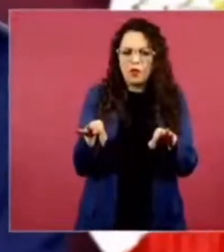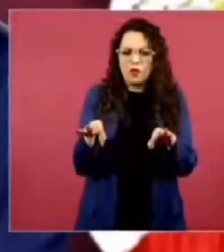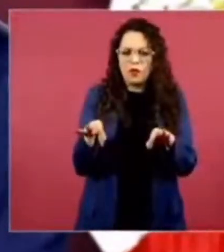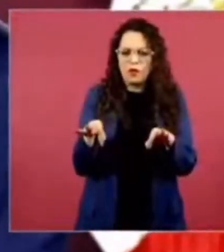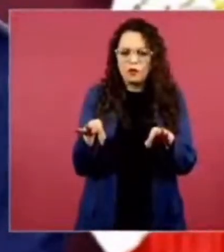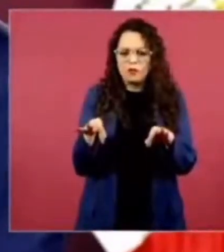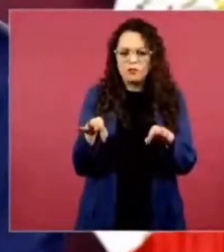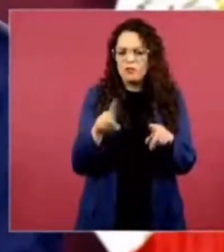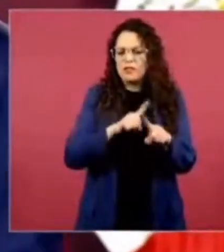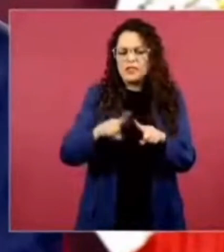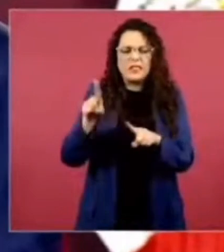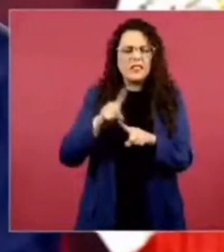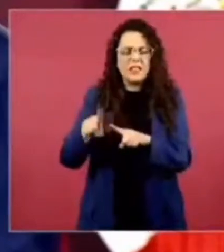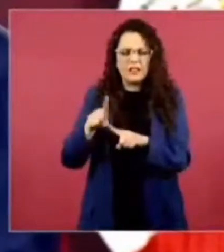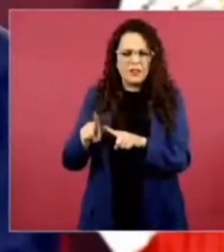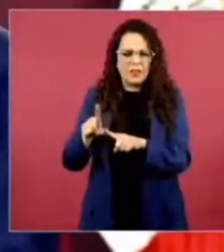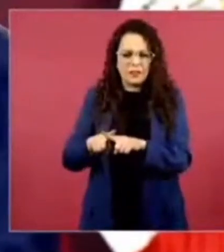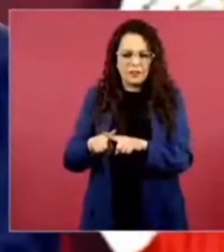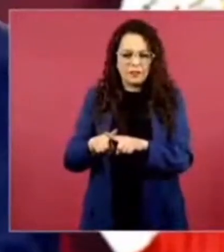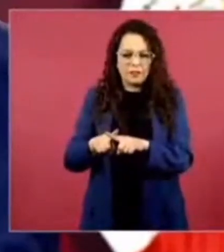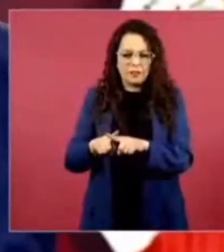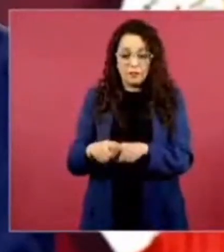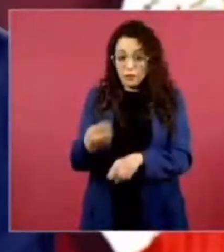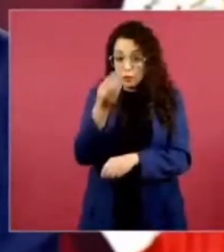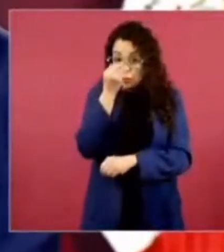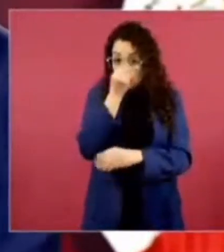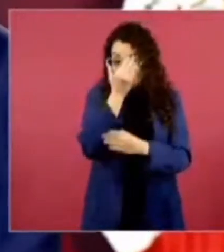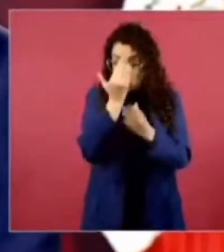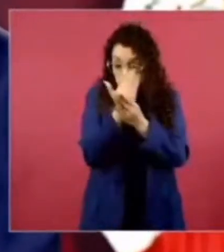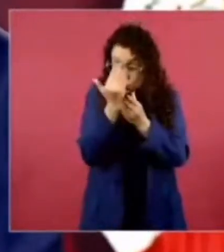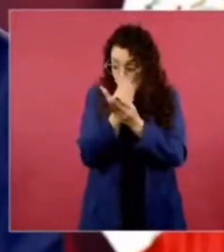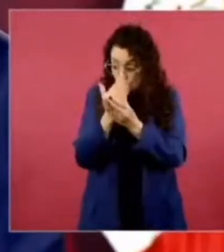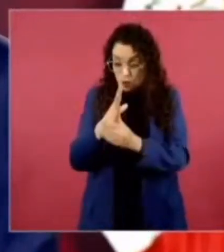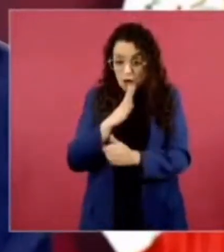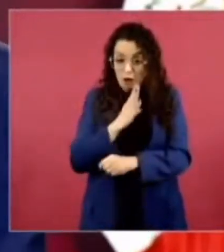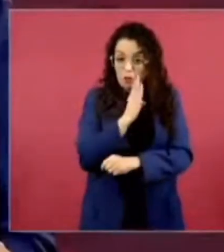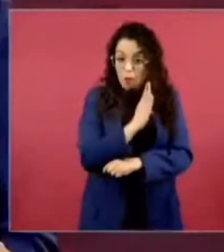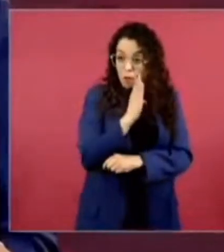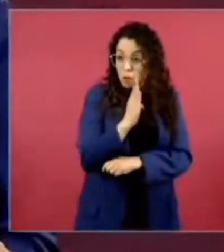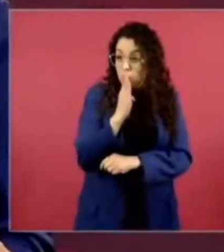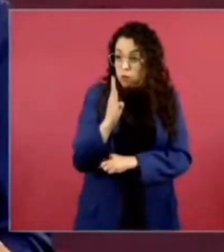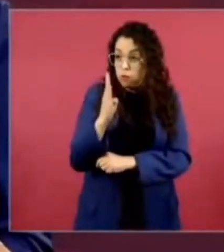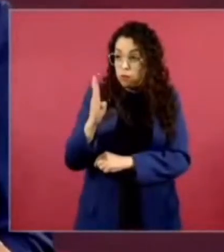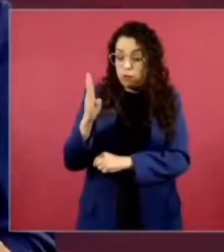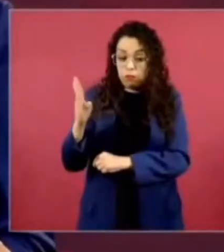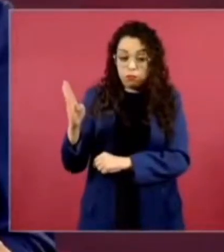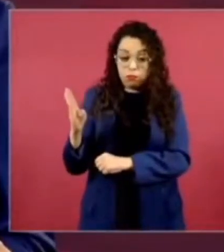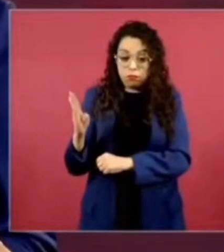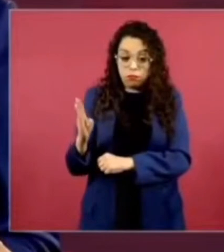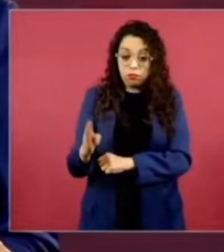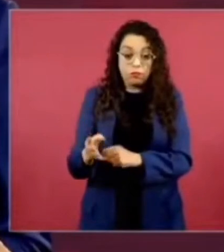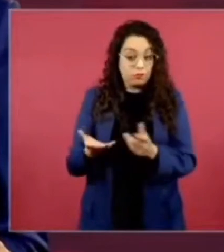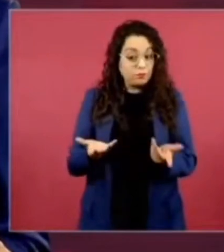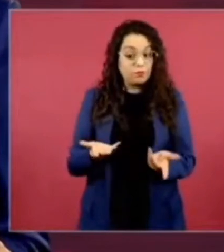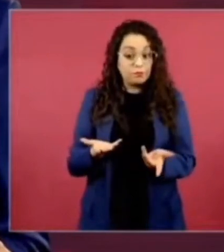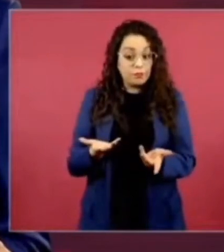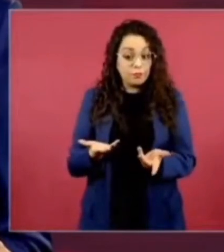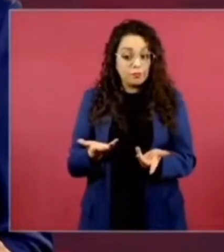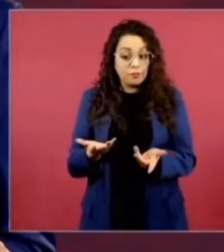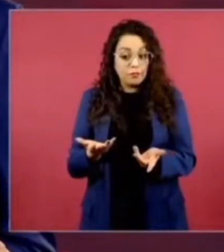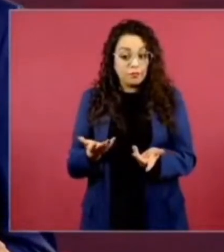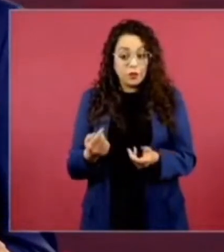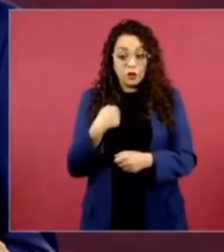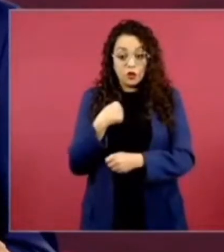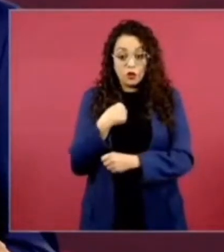Bueno, son tomos y tomos. Y pues he visto casi